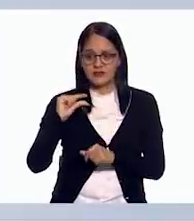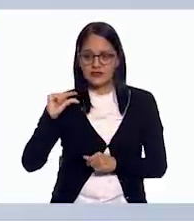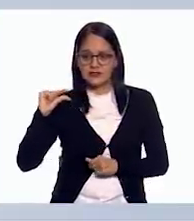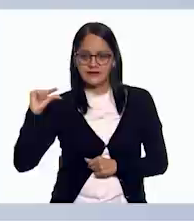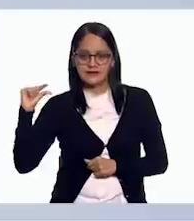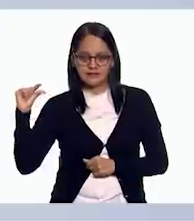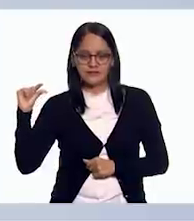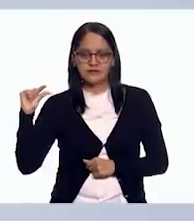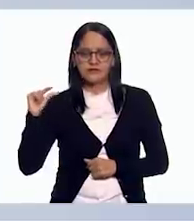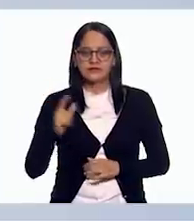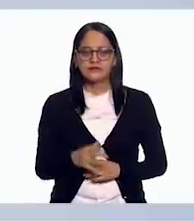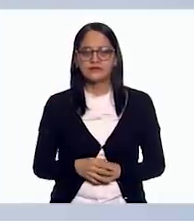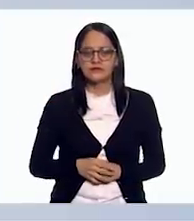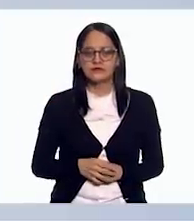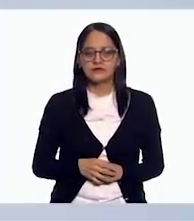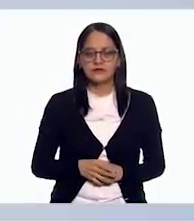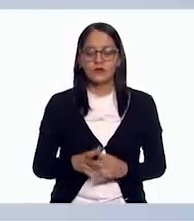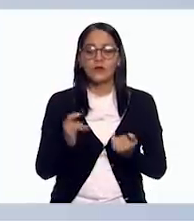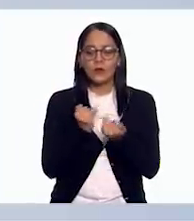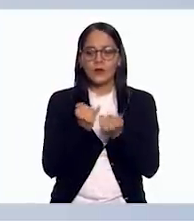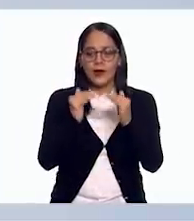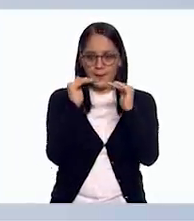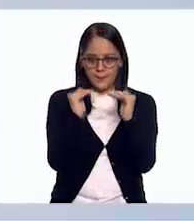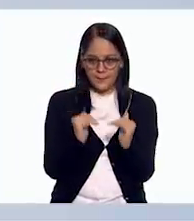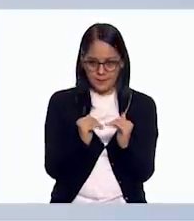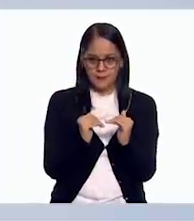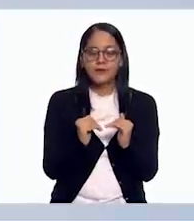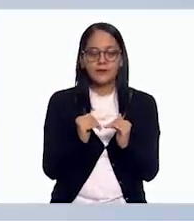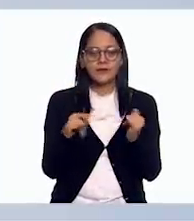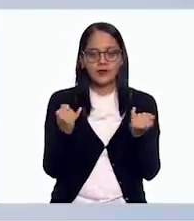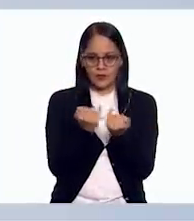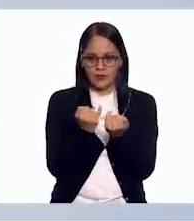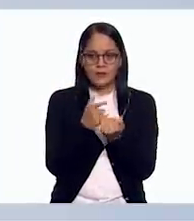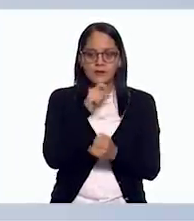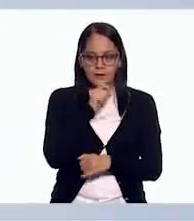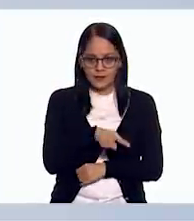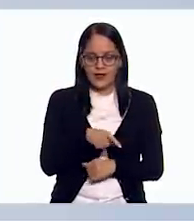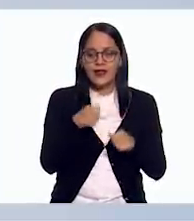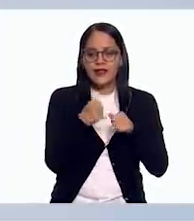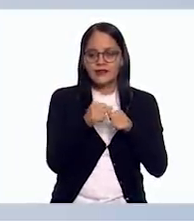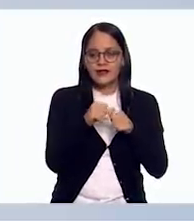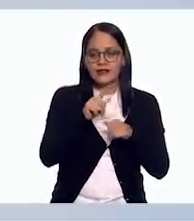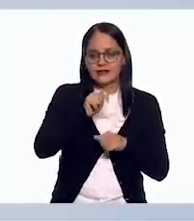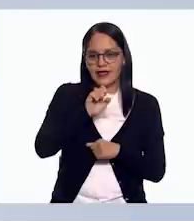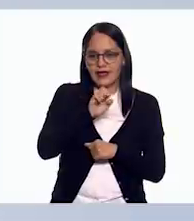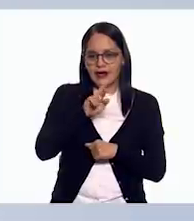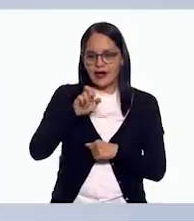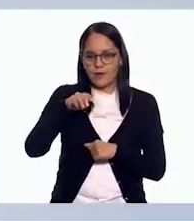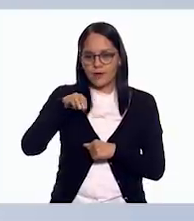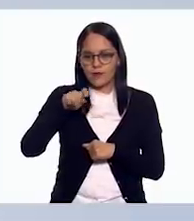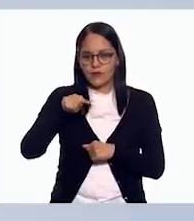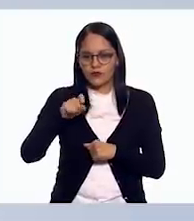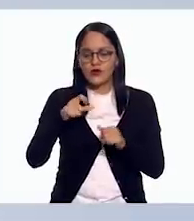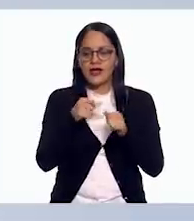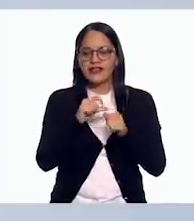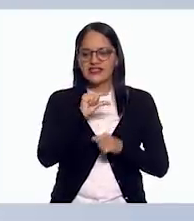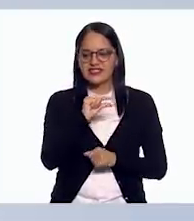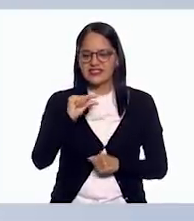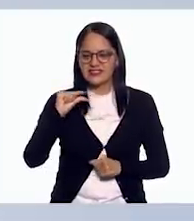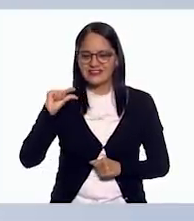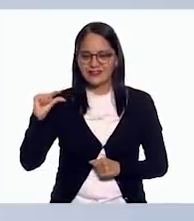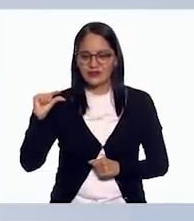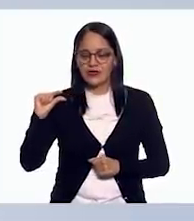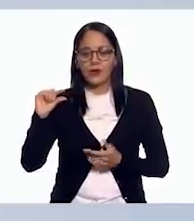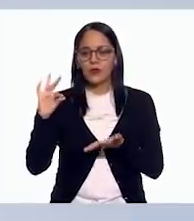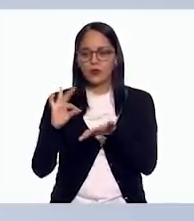minúsculas. Y lo siguiente también es minúscula. No le pone muy bien el punto final porque